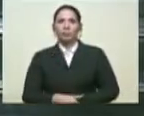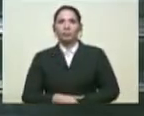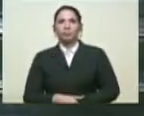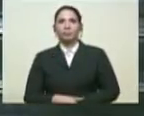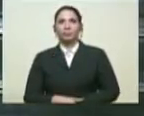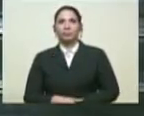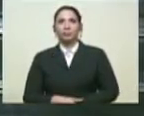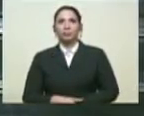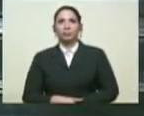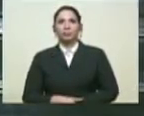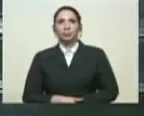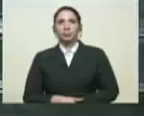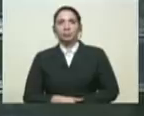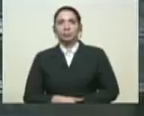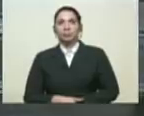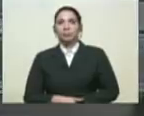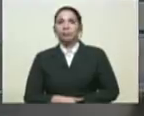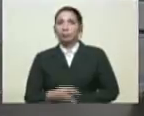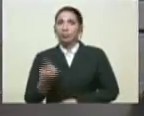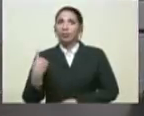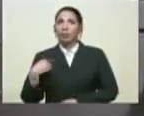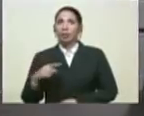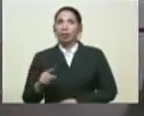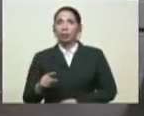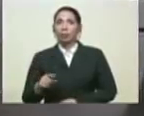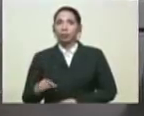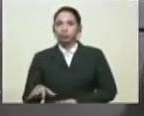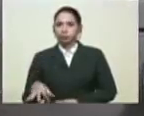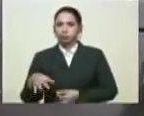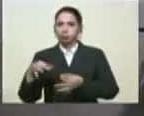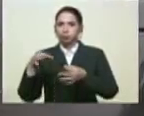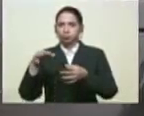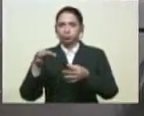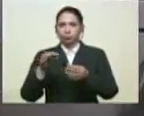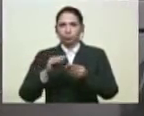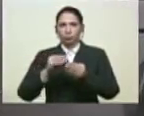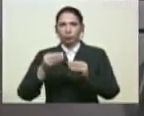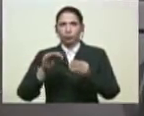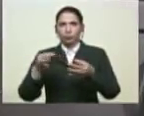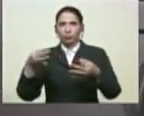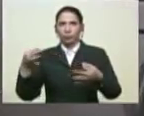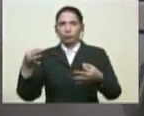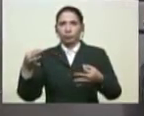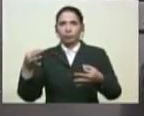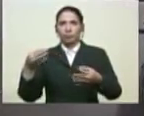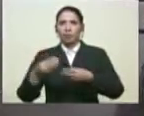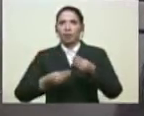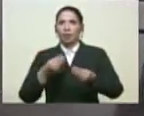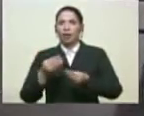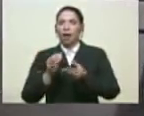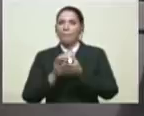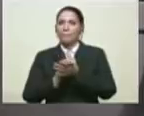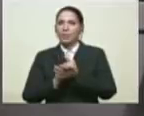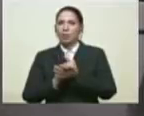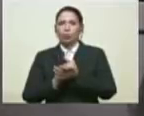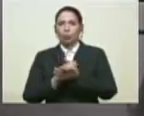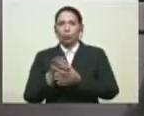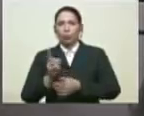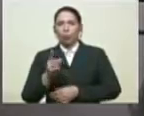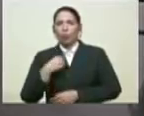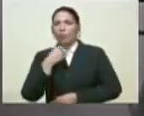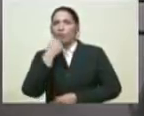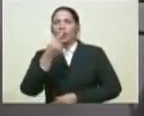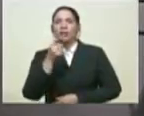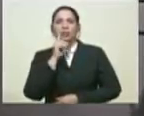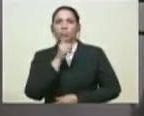Aquí tengo una denuncia que me hizo Castro Sotelo, que me hizo un compañero, no voy a decir el nombre, para